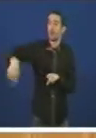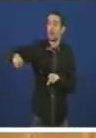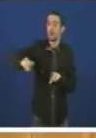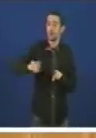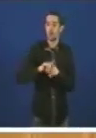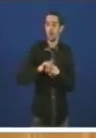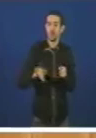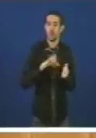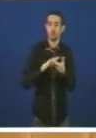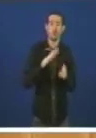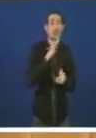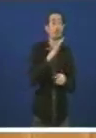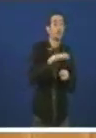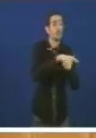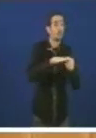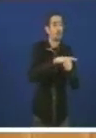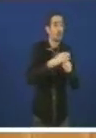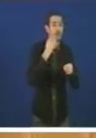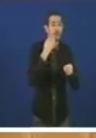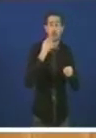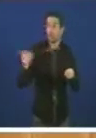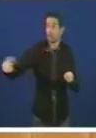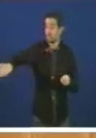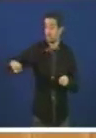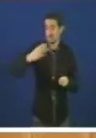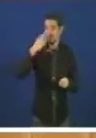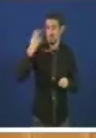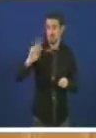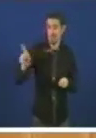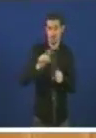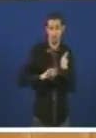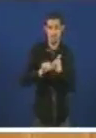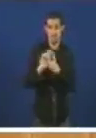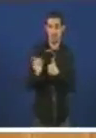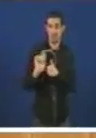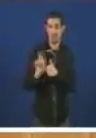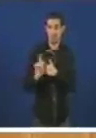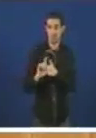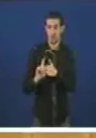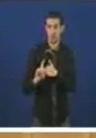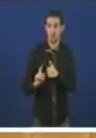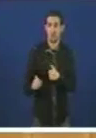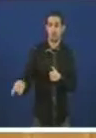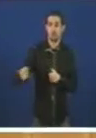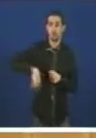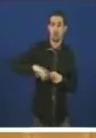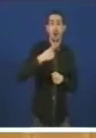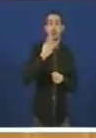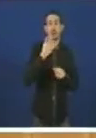na sociedade Na comarca de Ferro Terra Non é tema Prioritario Temos outros intereses Resol Estamos moi preocupados Por resol